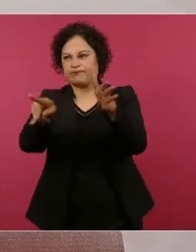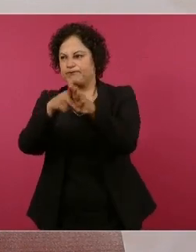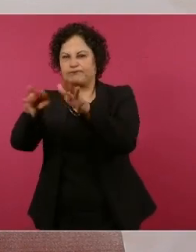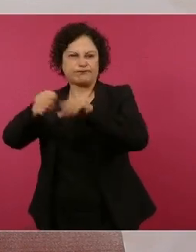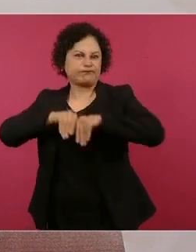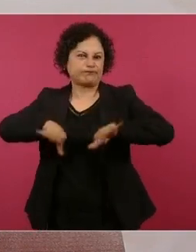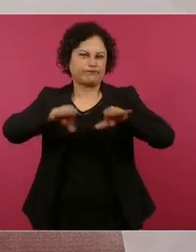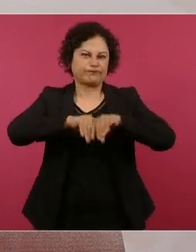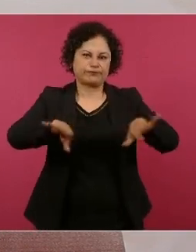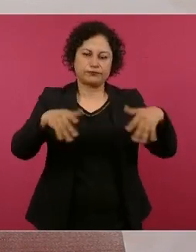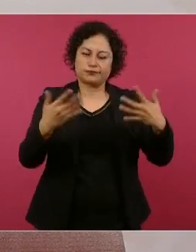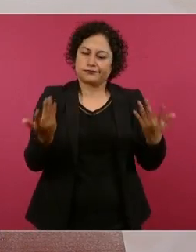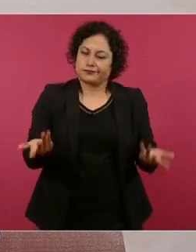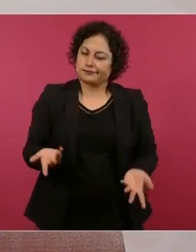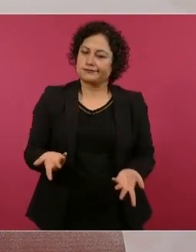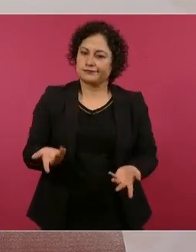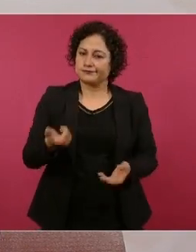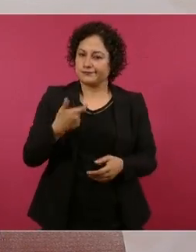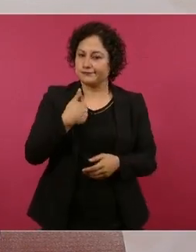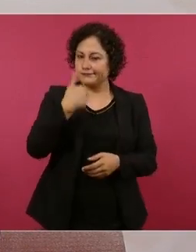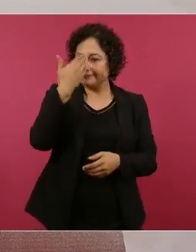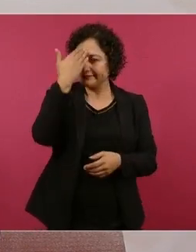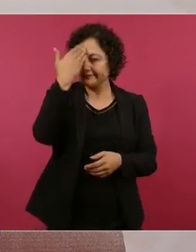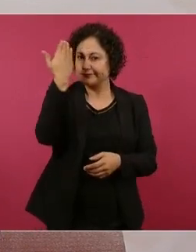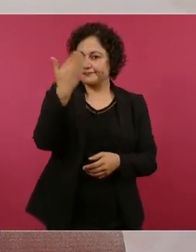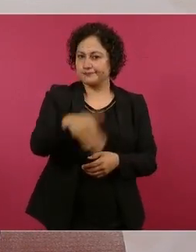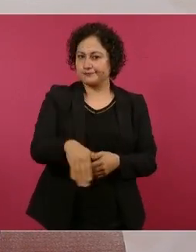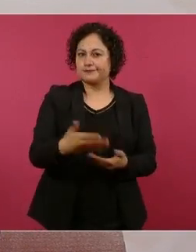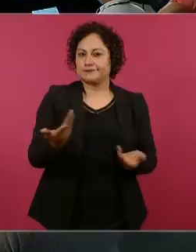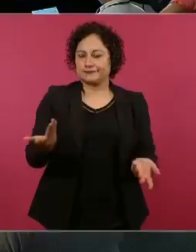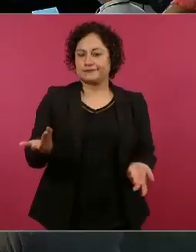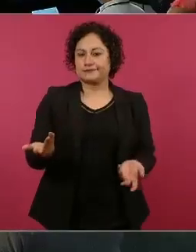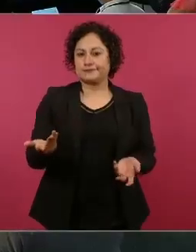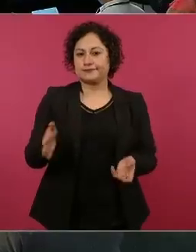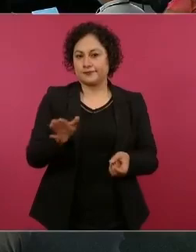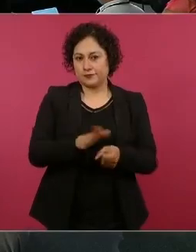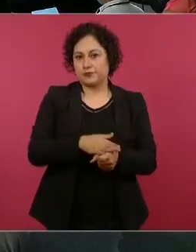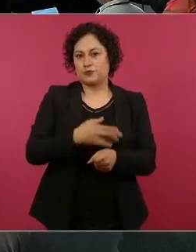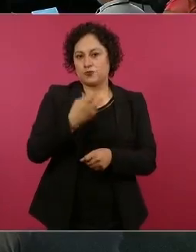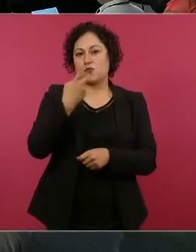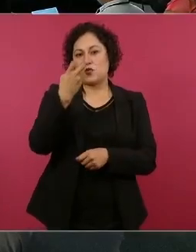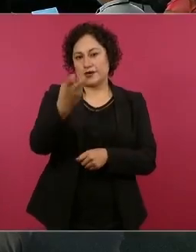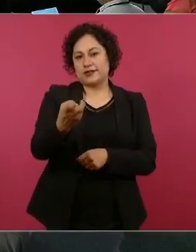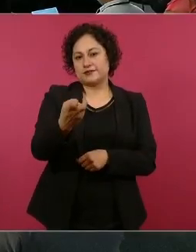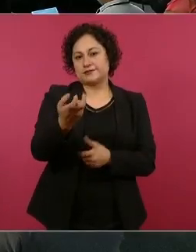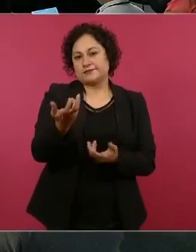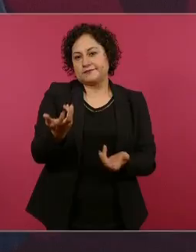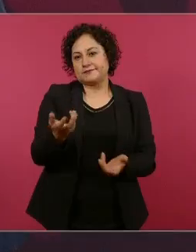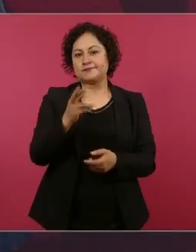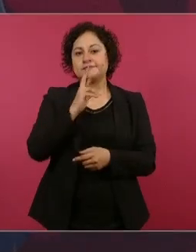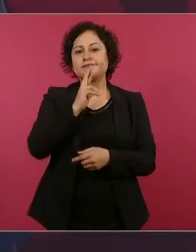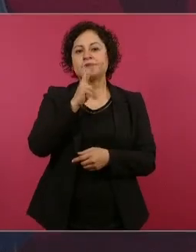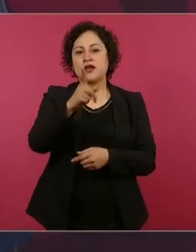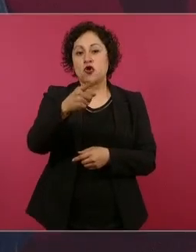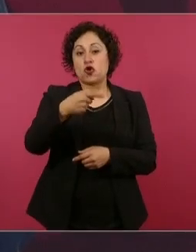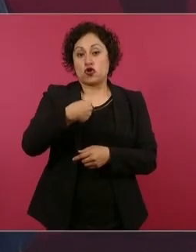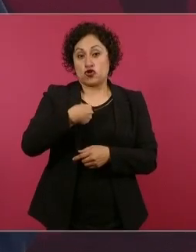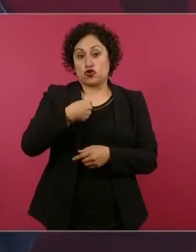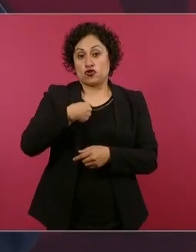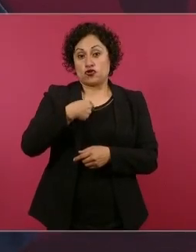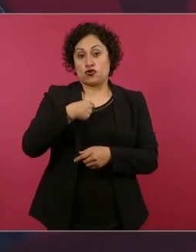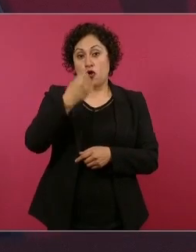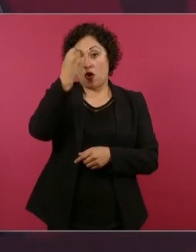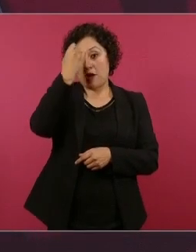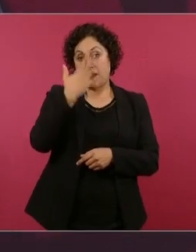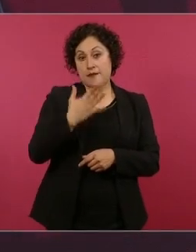Entonces, prefiero que aparezca yo en la página 34 de un periódico